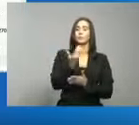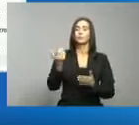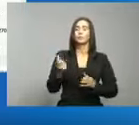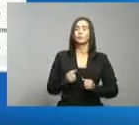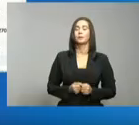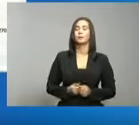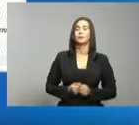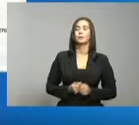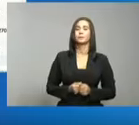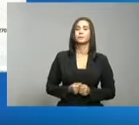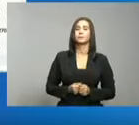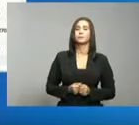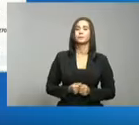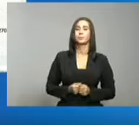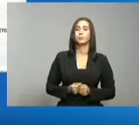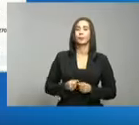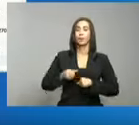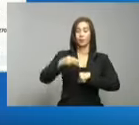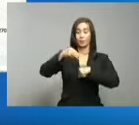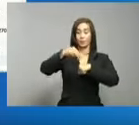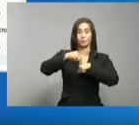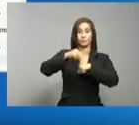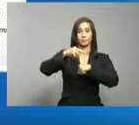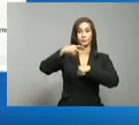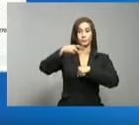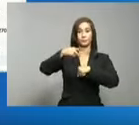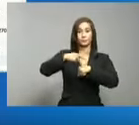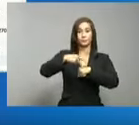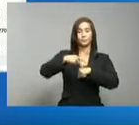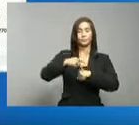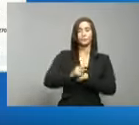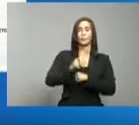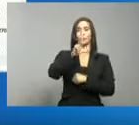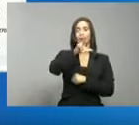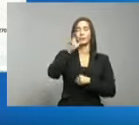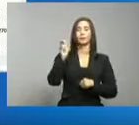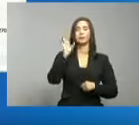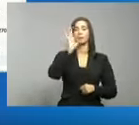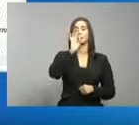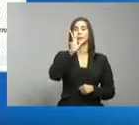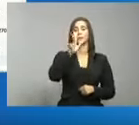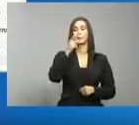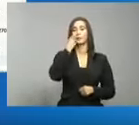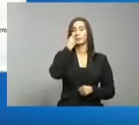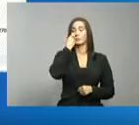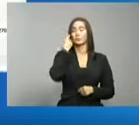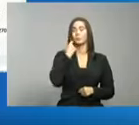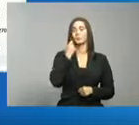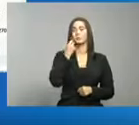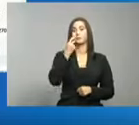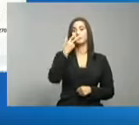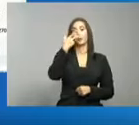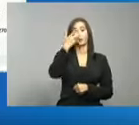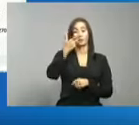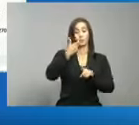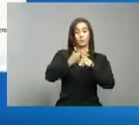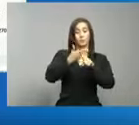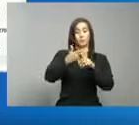Monte Plata, Monte Plata, 393 pruebas realizadas, 3 casos nuevos,